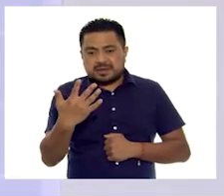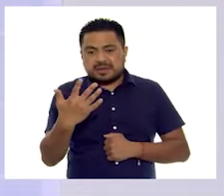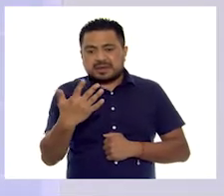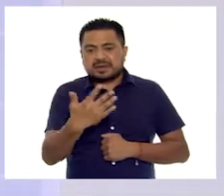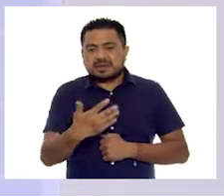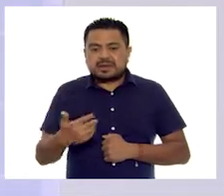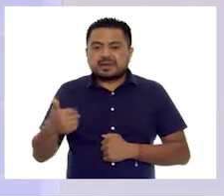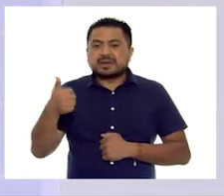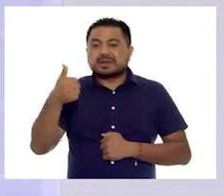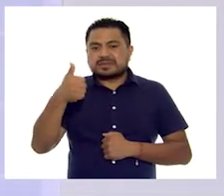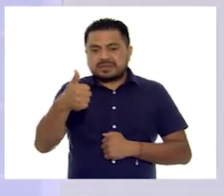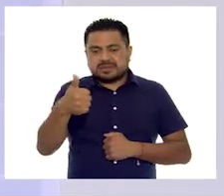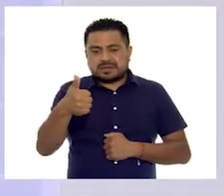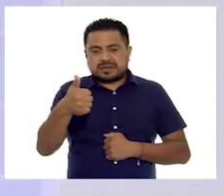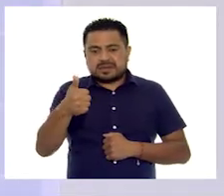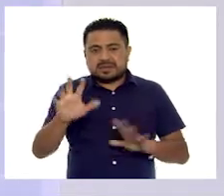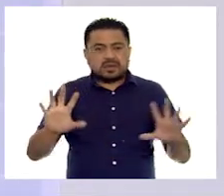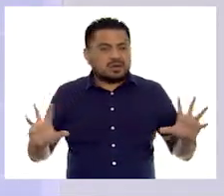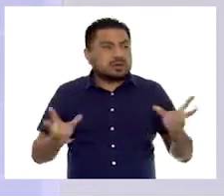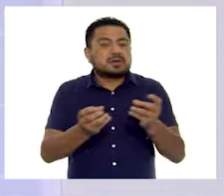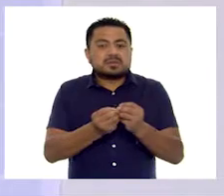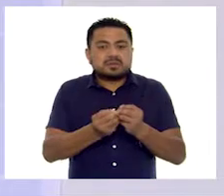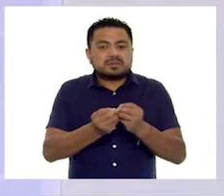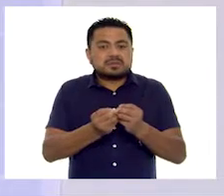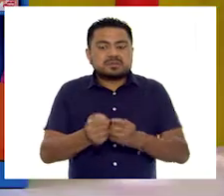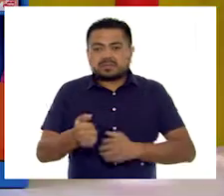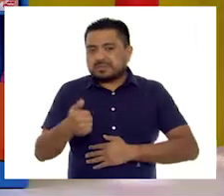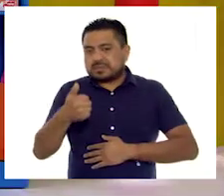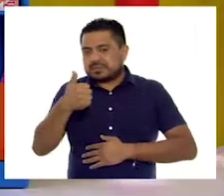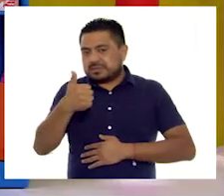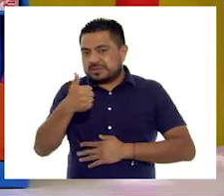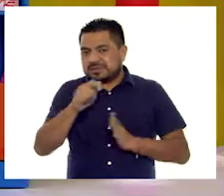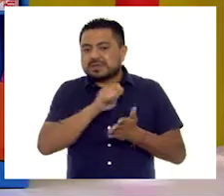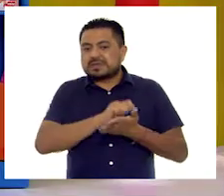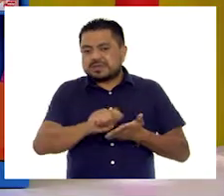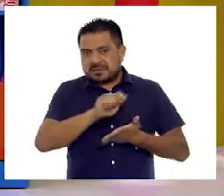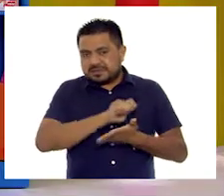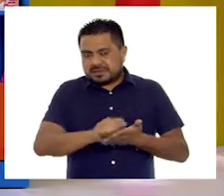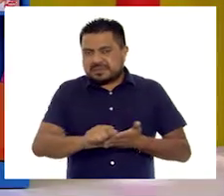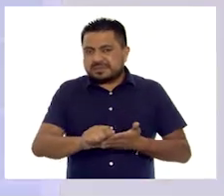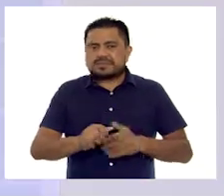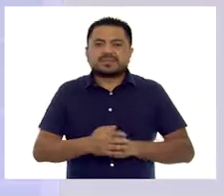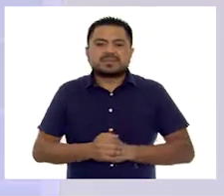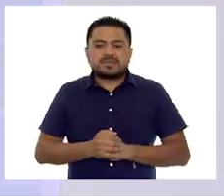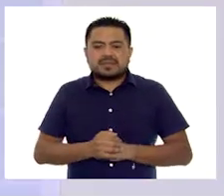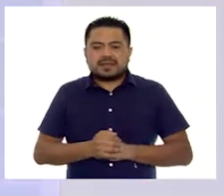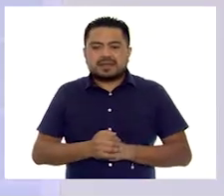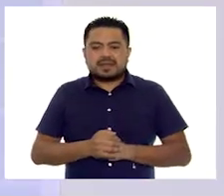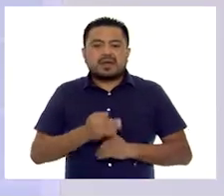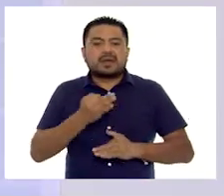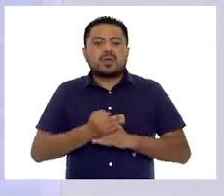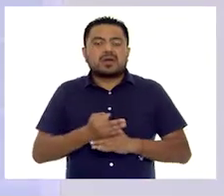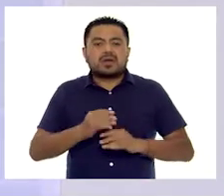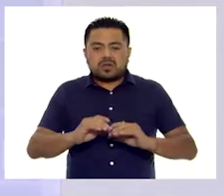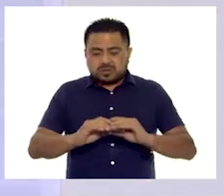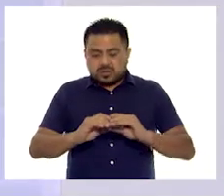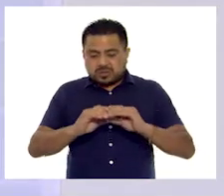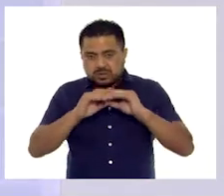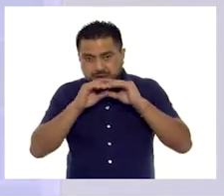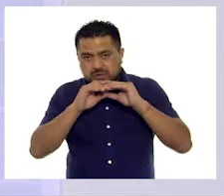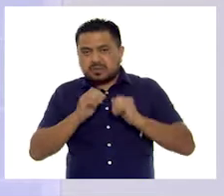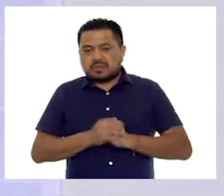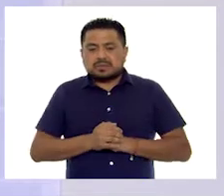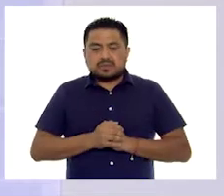cinco, seis. Seis. Anotamos el número. Seis. Vamos con torta.